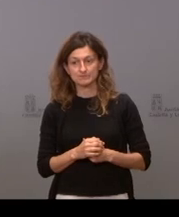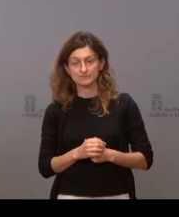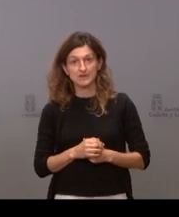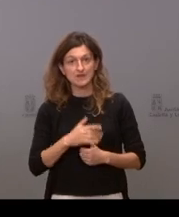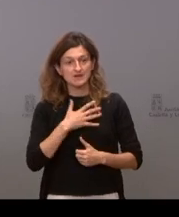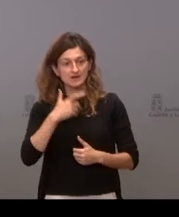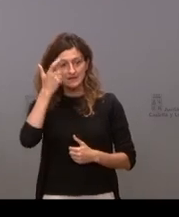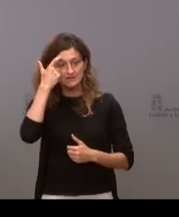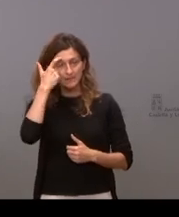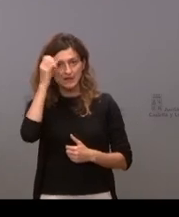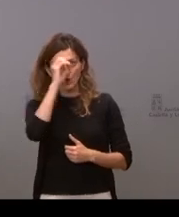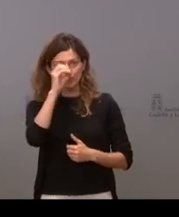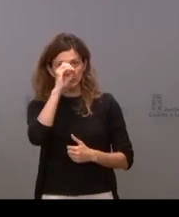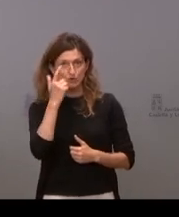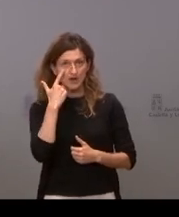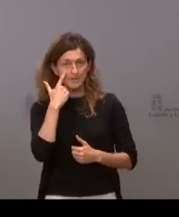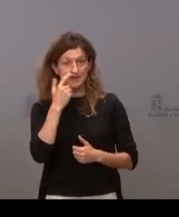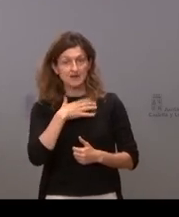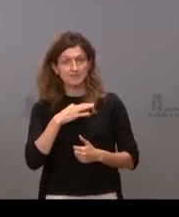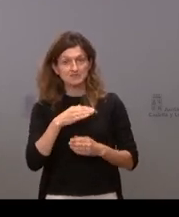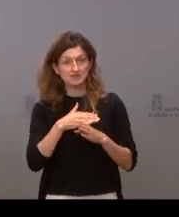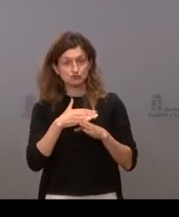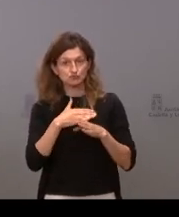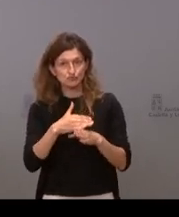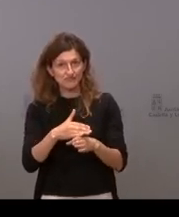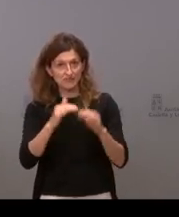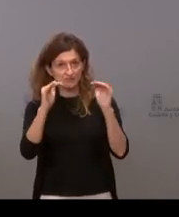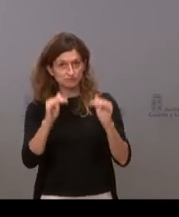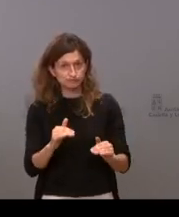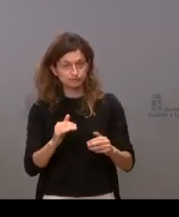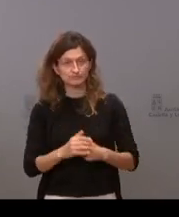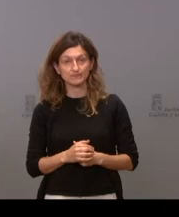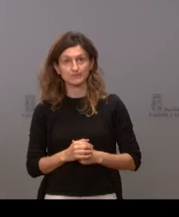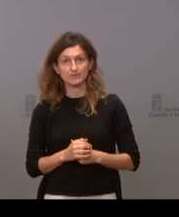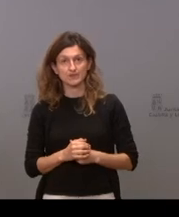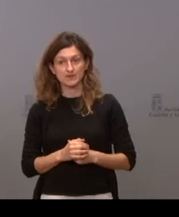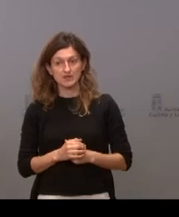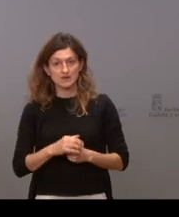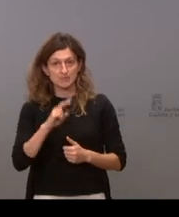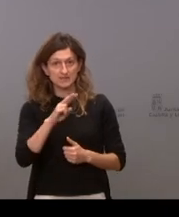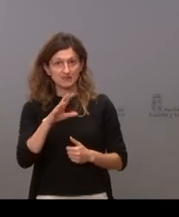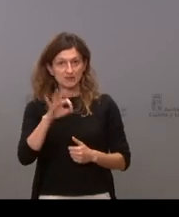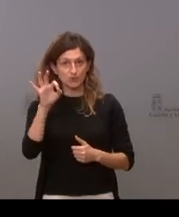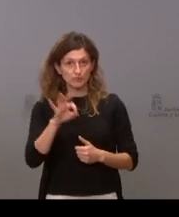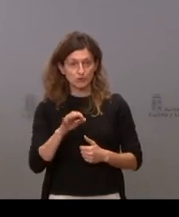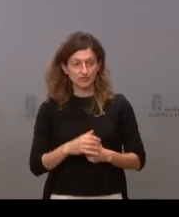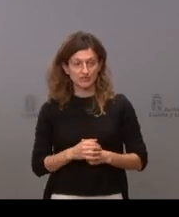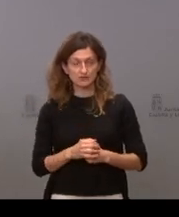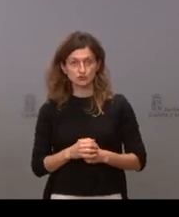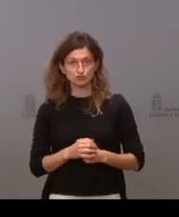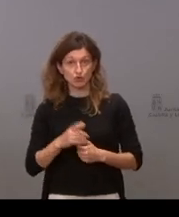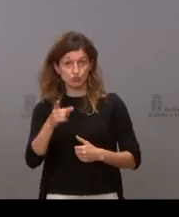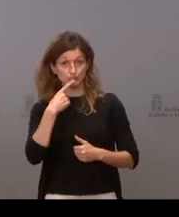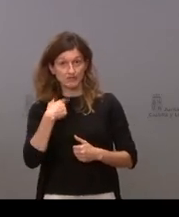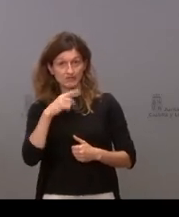saber una valoración si consideran que está suficientemente reducido con un entorno al 25% que nos ha comentado del